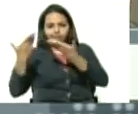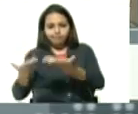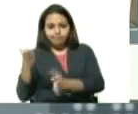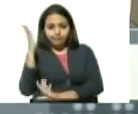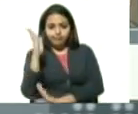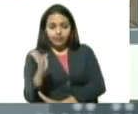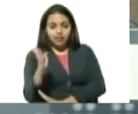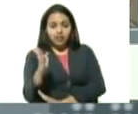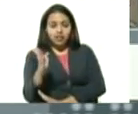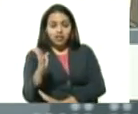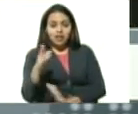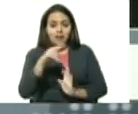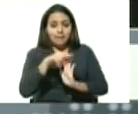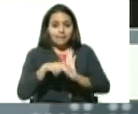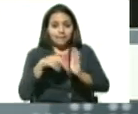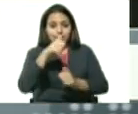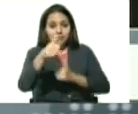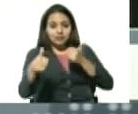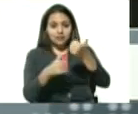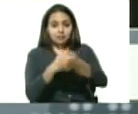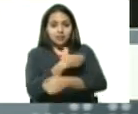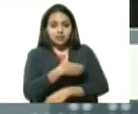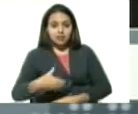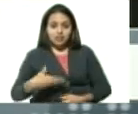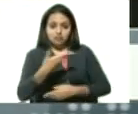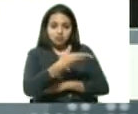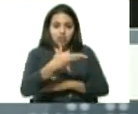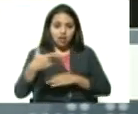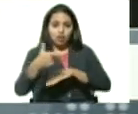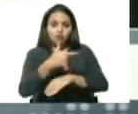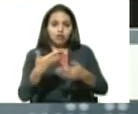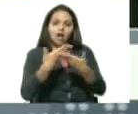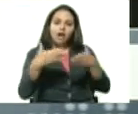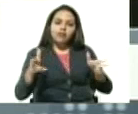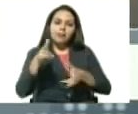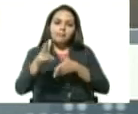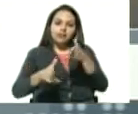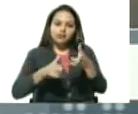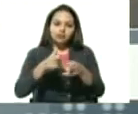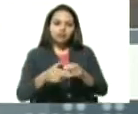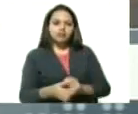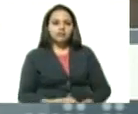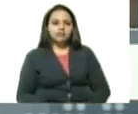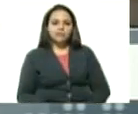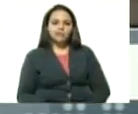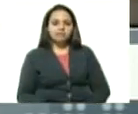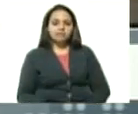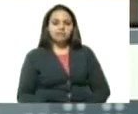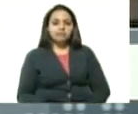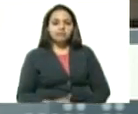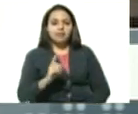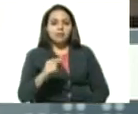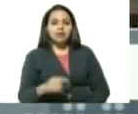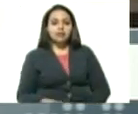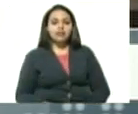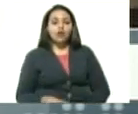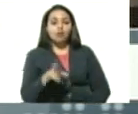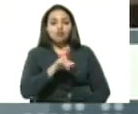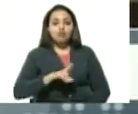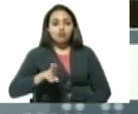para que la transmitiera al gobierno de abrir los metros y el transporte de trenes